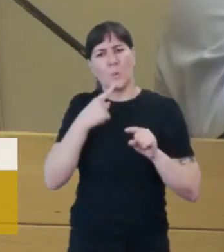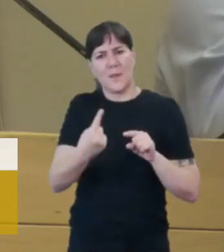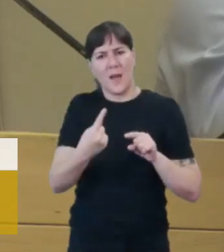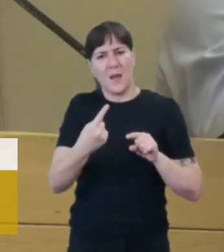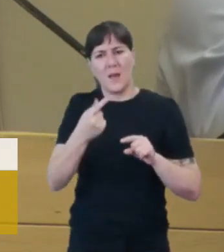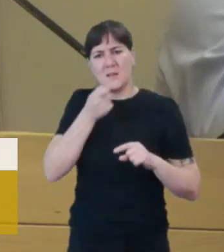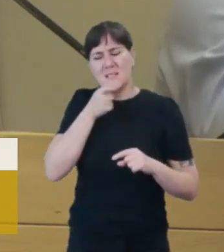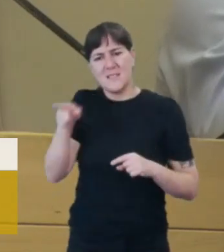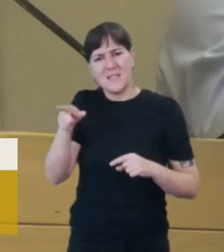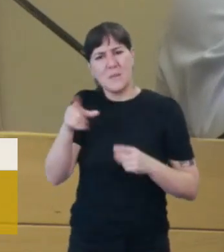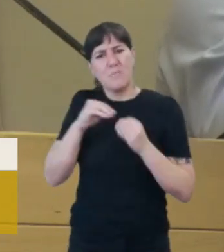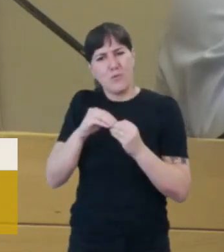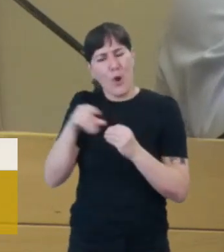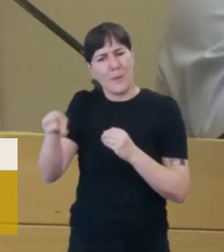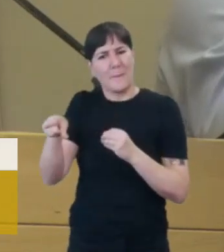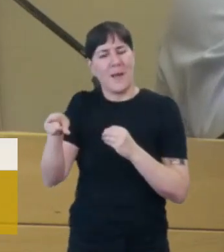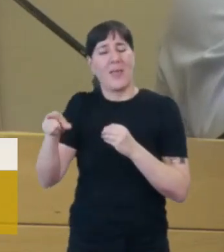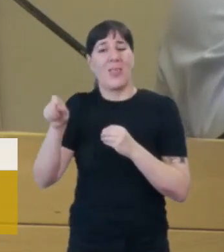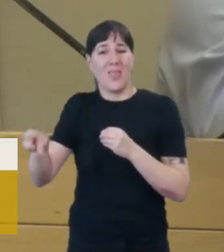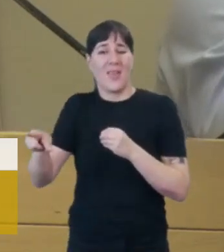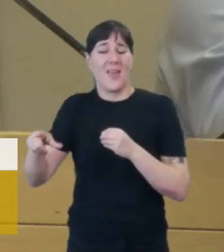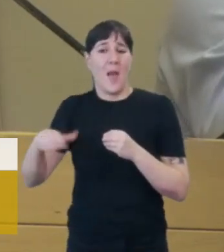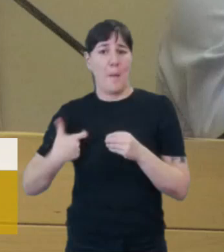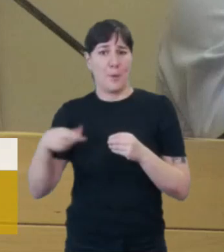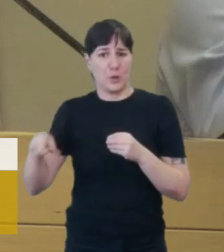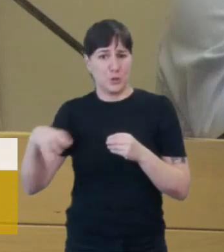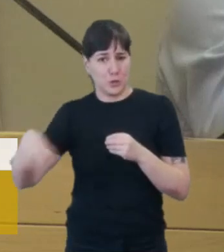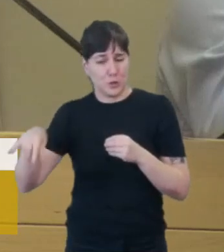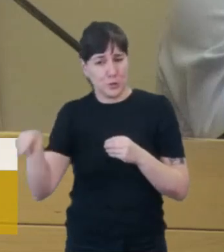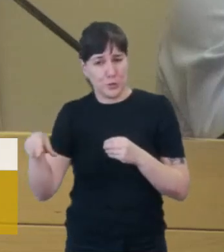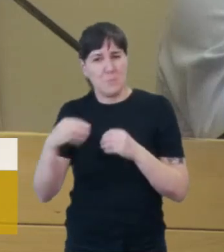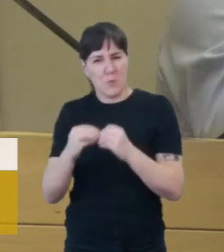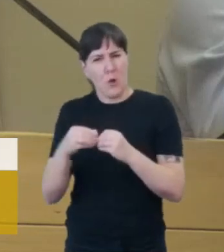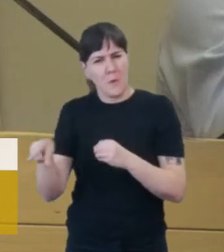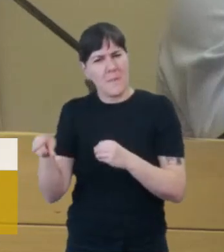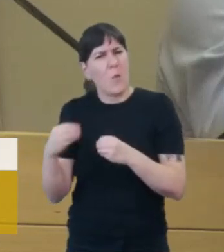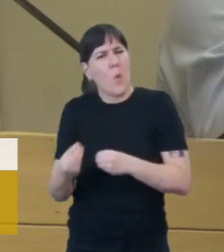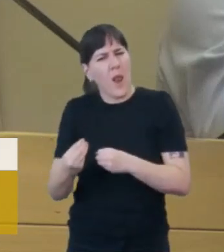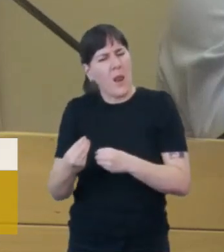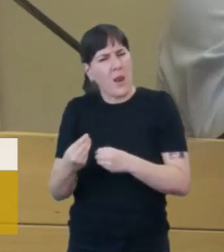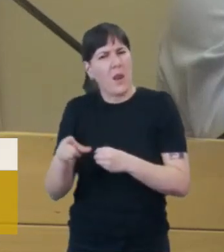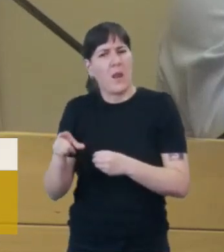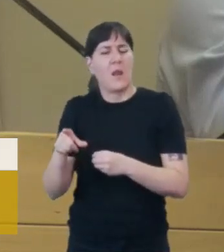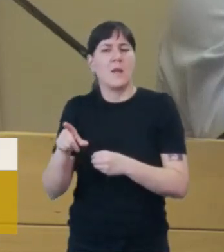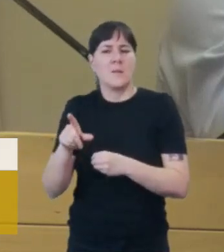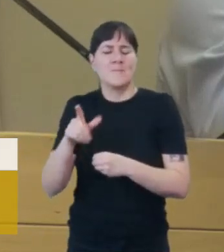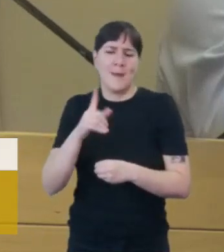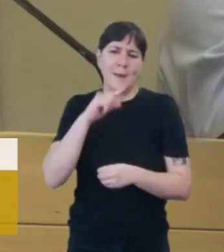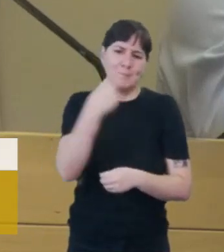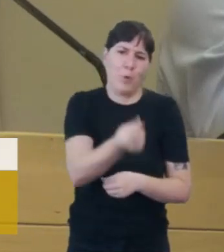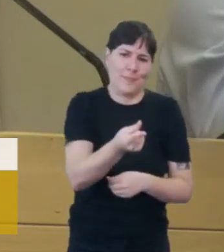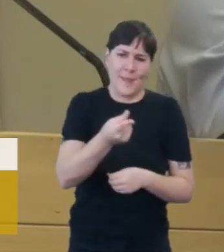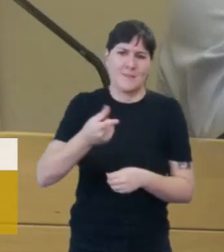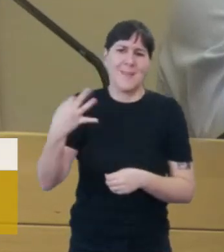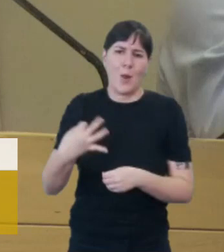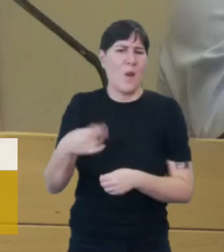verdadero problema que tiene la Administración Provincial del Seguro de Salud, la PROS. Y la verdad es que hay que responderlo con todas las letras. No